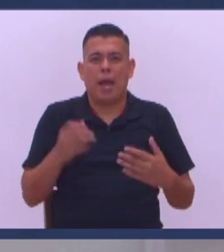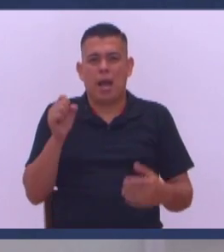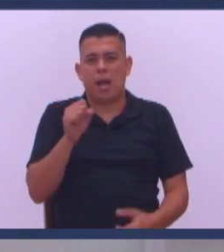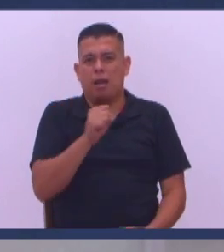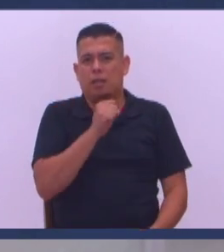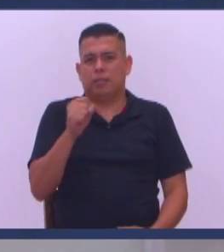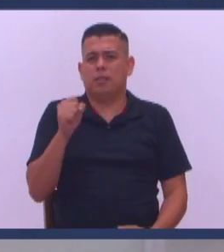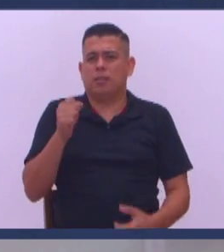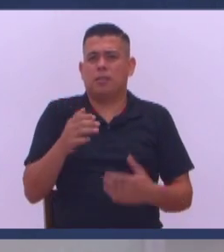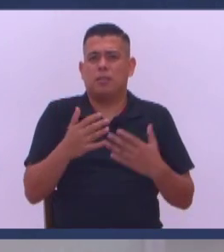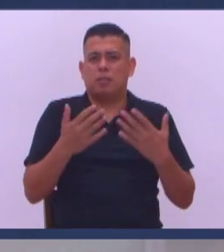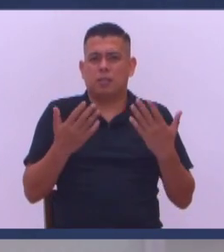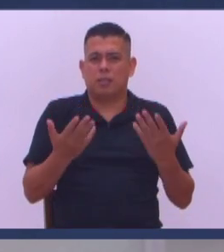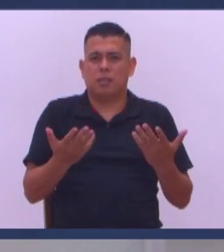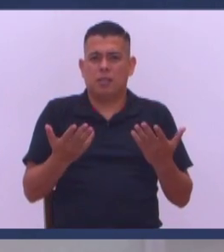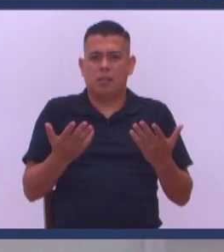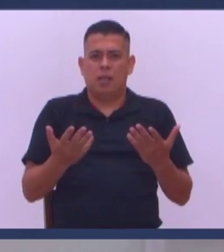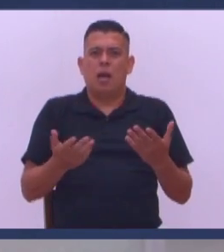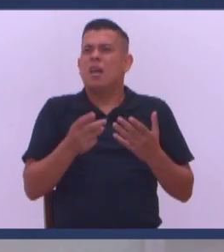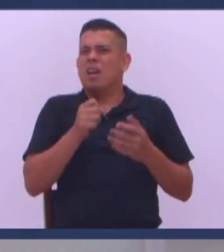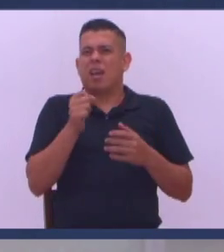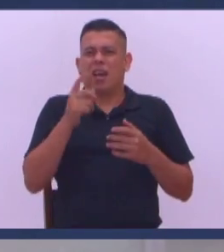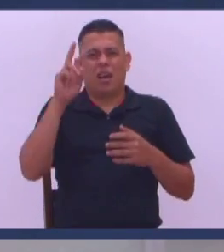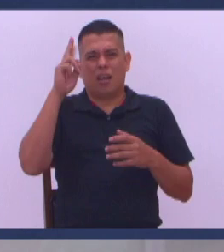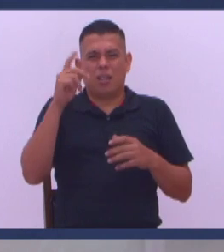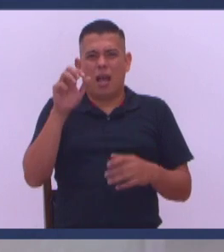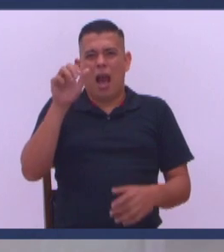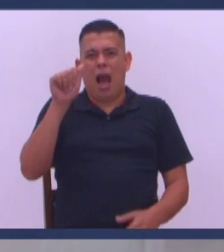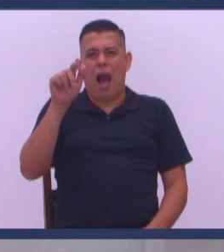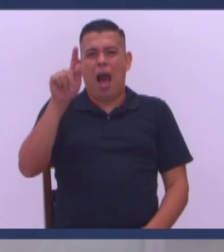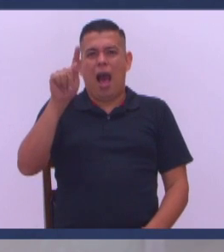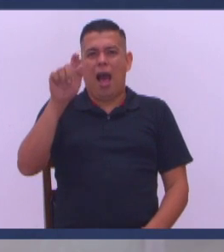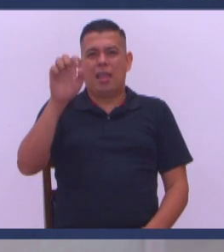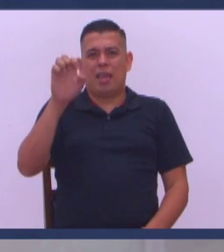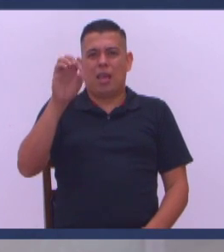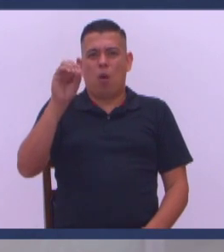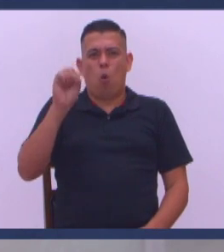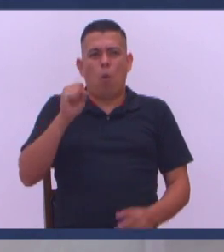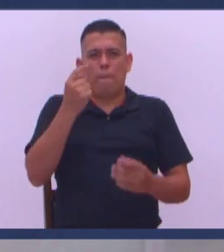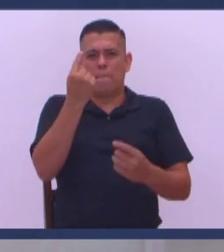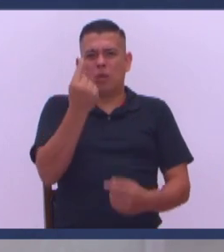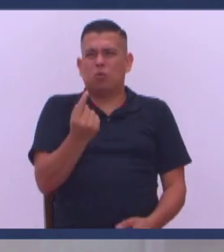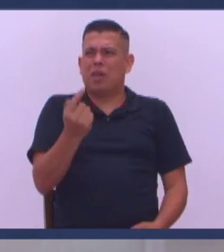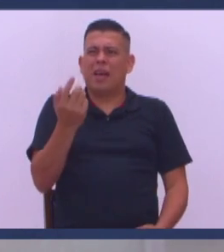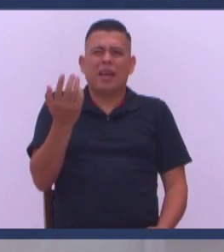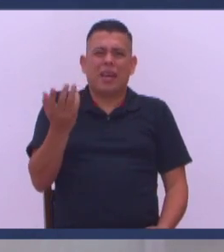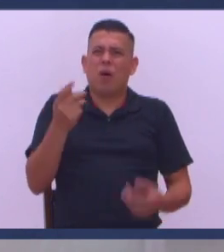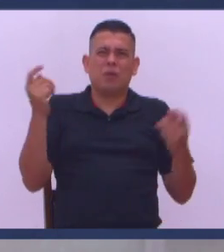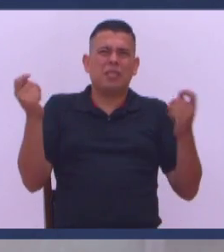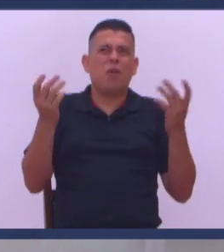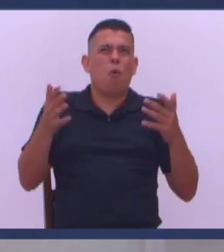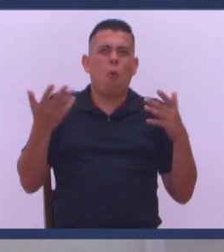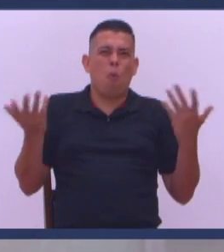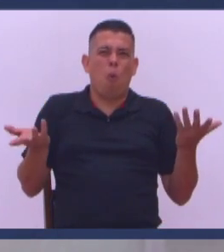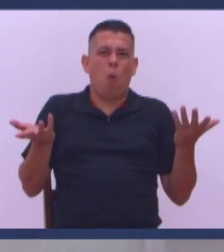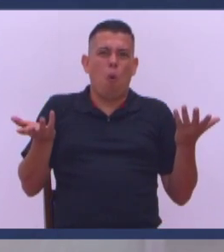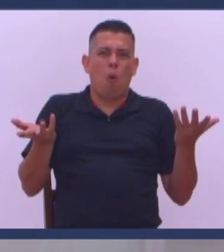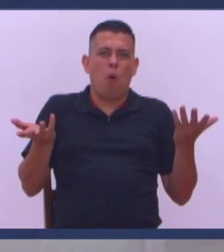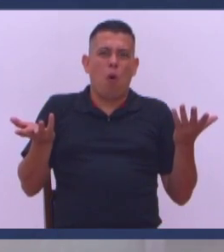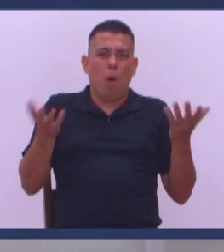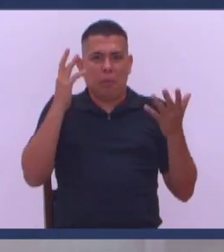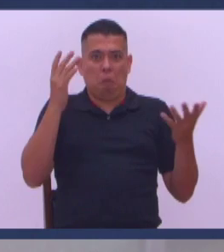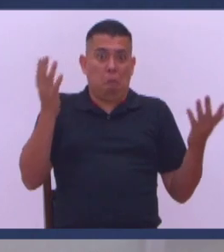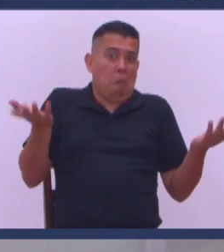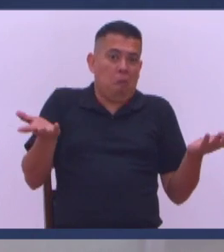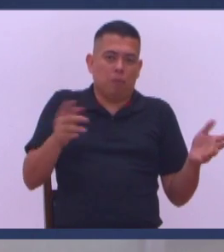Cantan la música De Red Hot Chili Peppers Que cantan Que cantan los ateos Como celebran los ateos Estoy